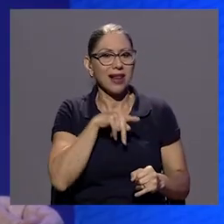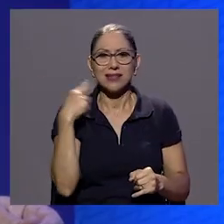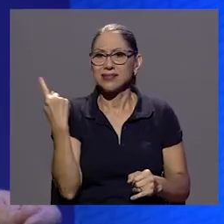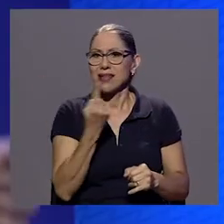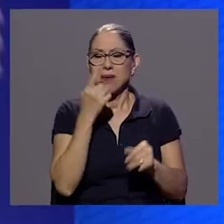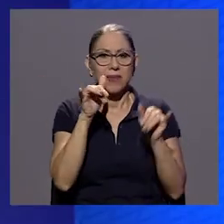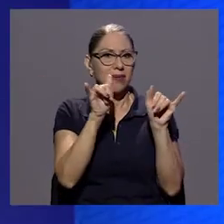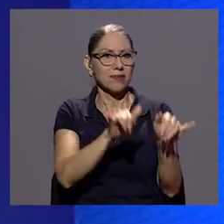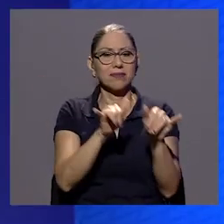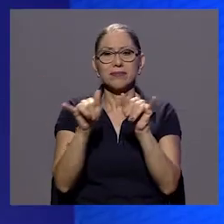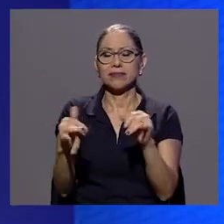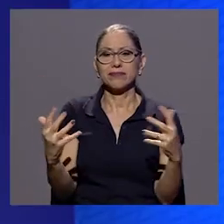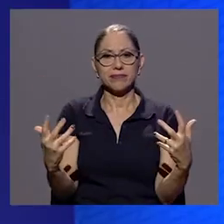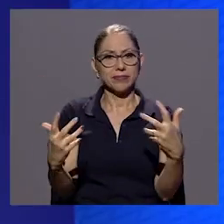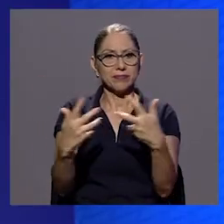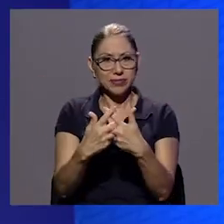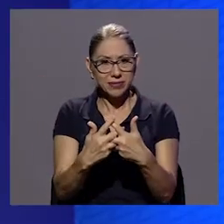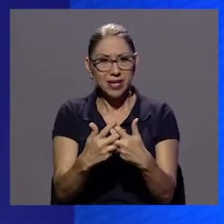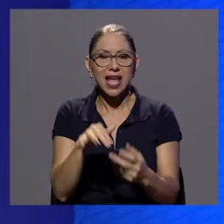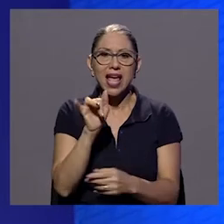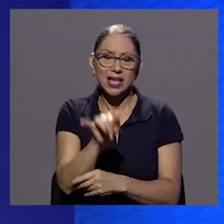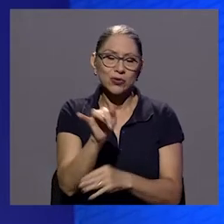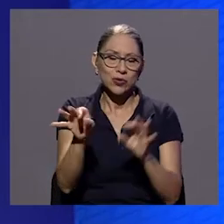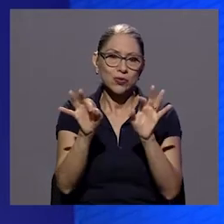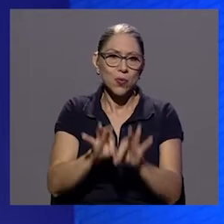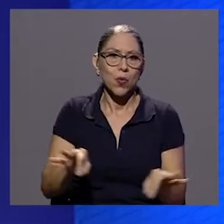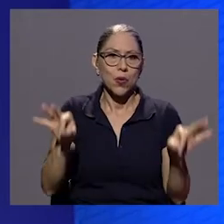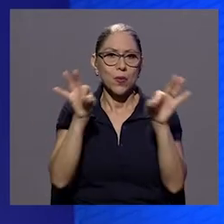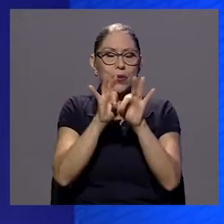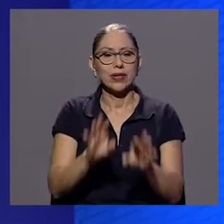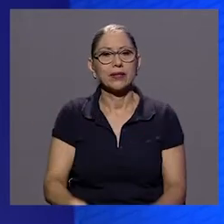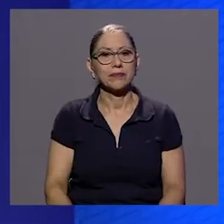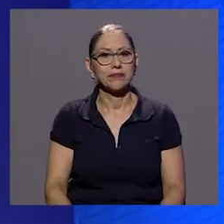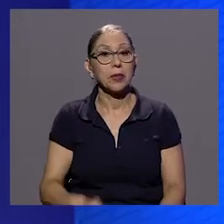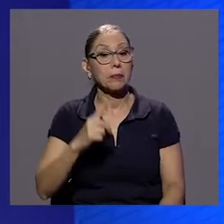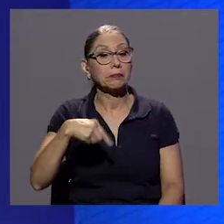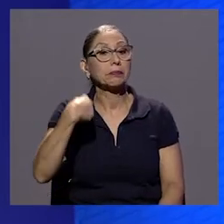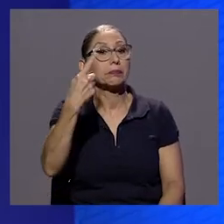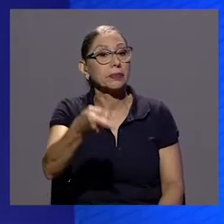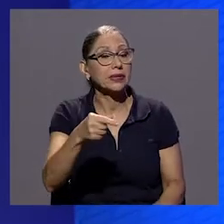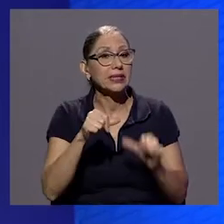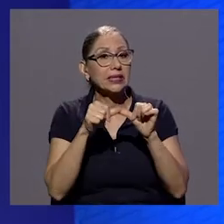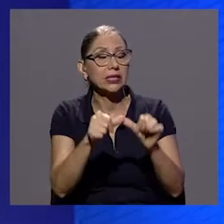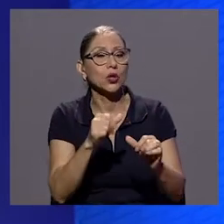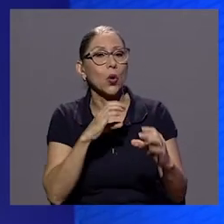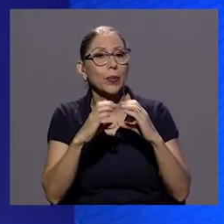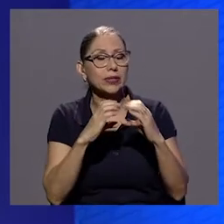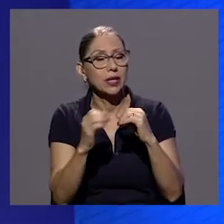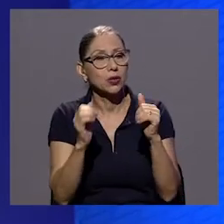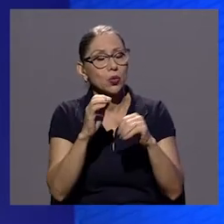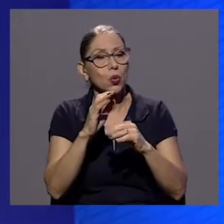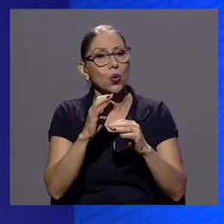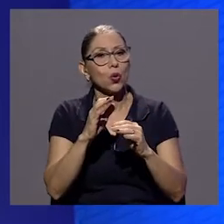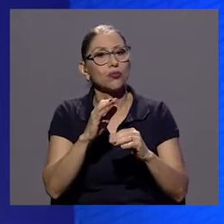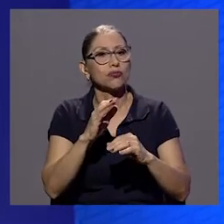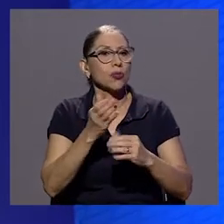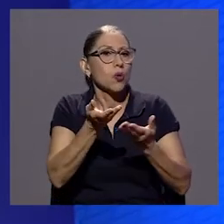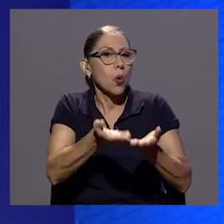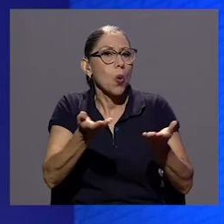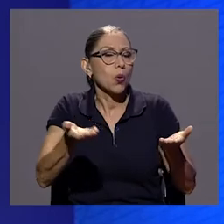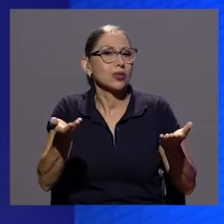como súper importante en el último en bloque vamos a seguir conversando sobre aspectos ya más directamente de la producción